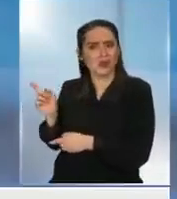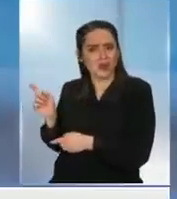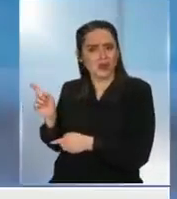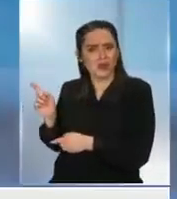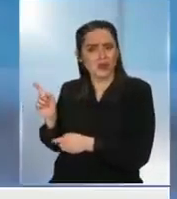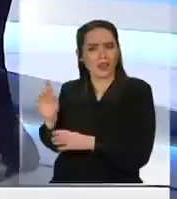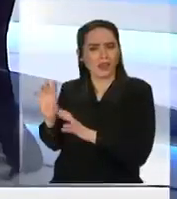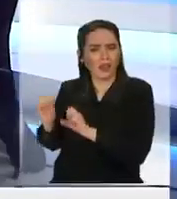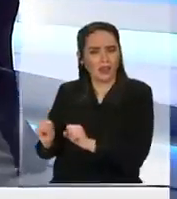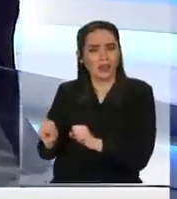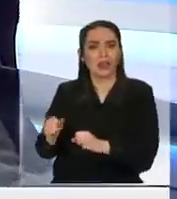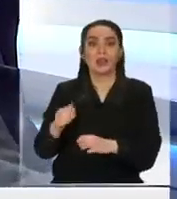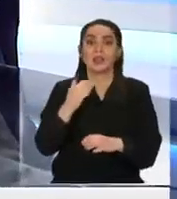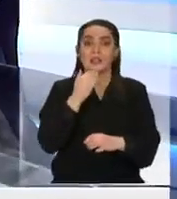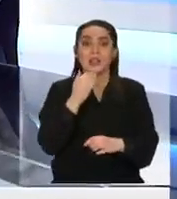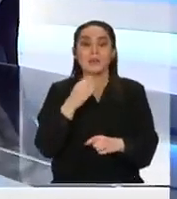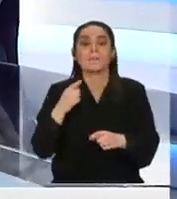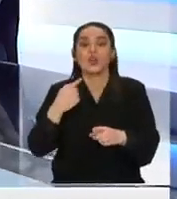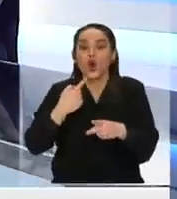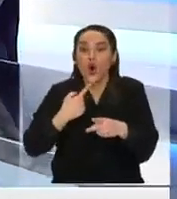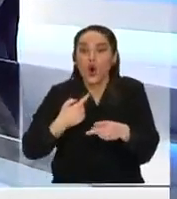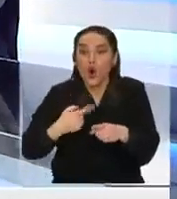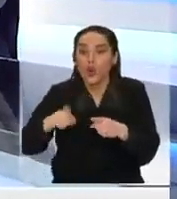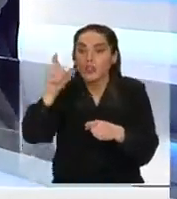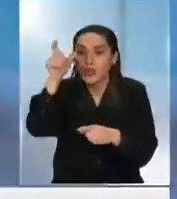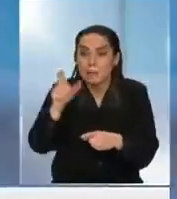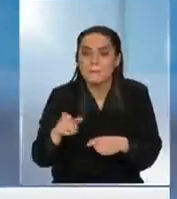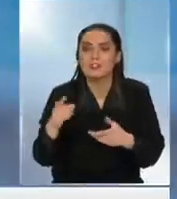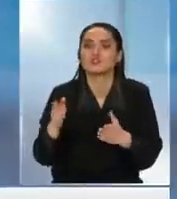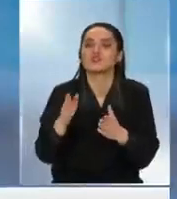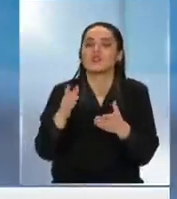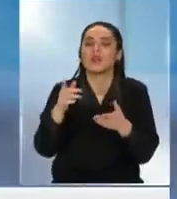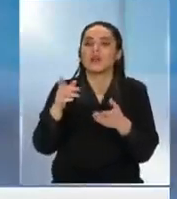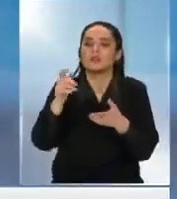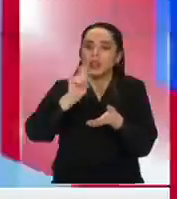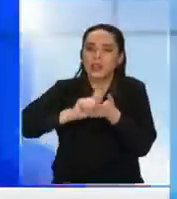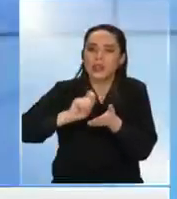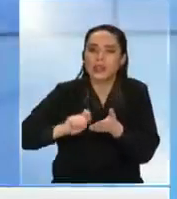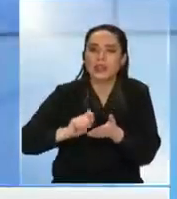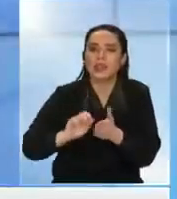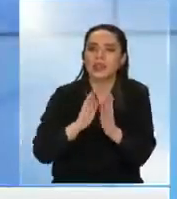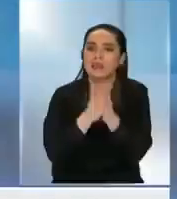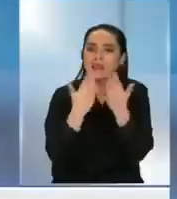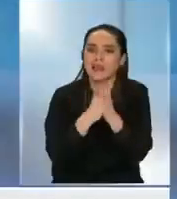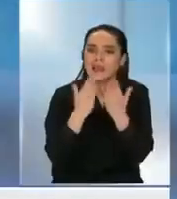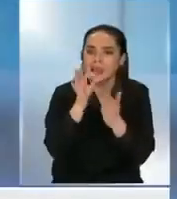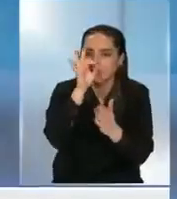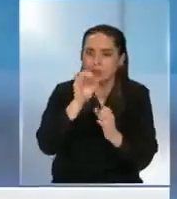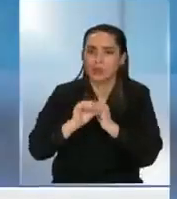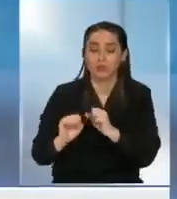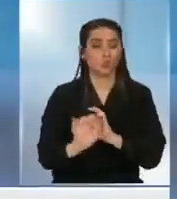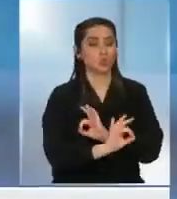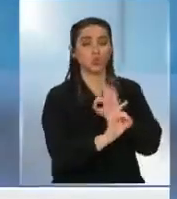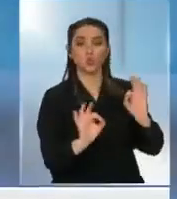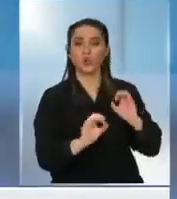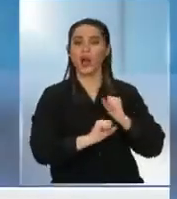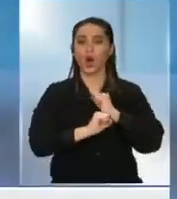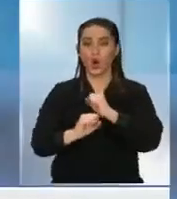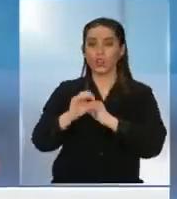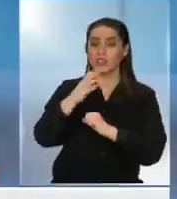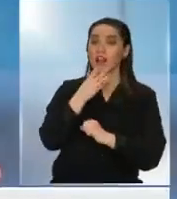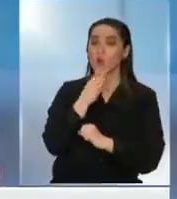libro para defender la obra de la dictadura militar que se llama La revolución silenciosa nunca antisemita entonces jamás porque además